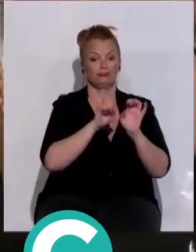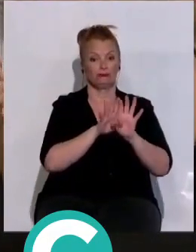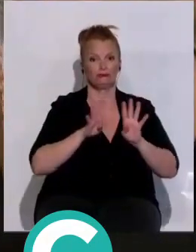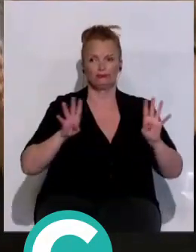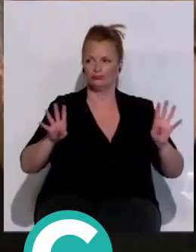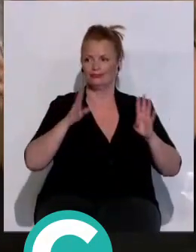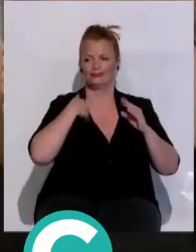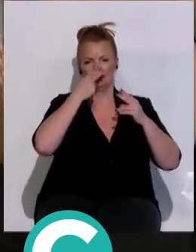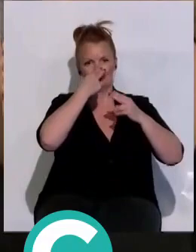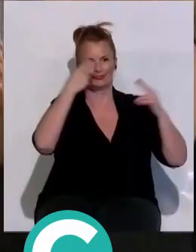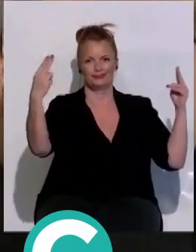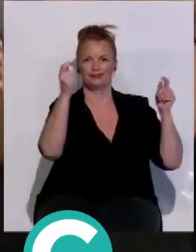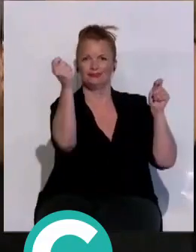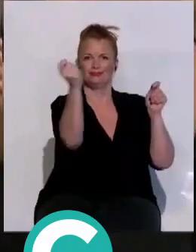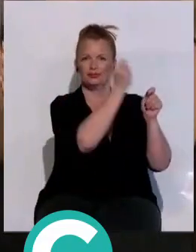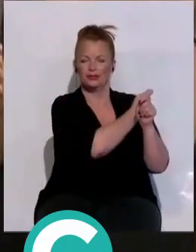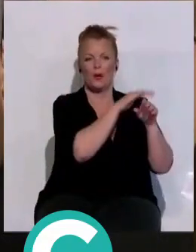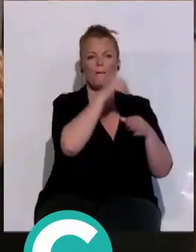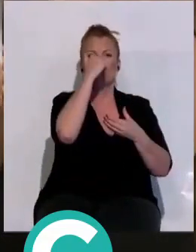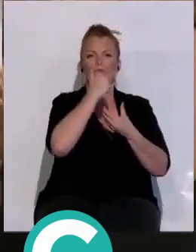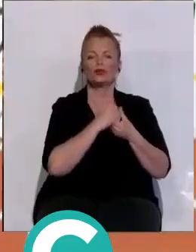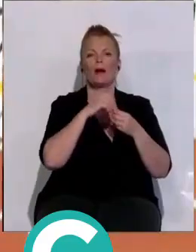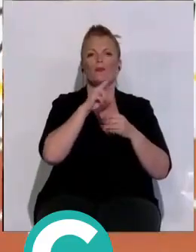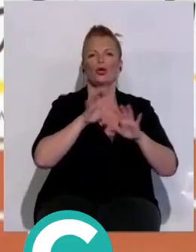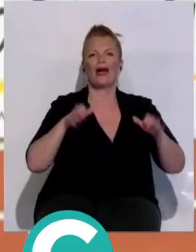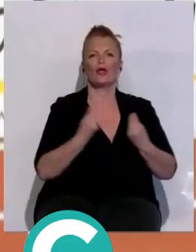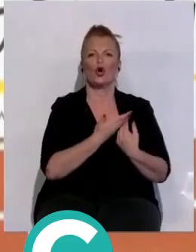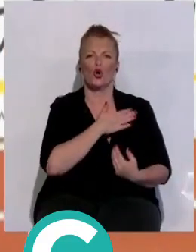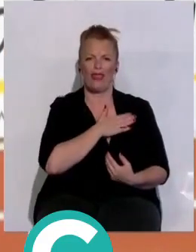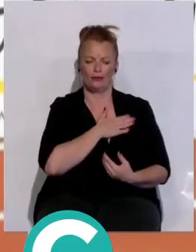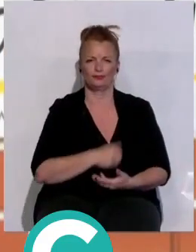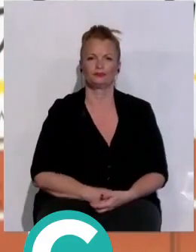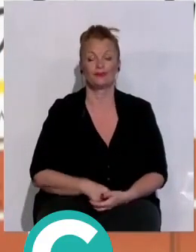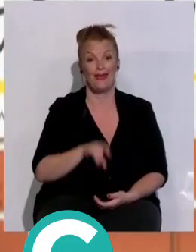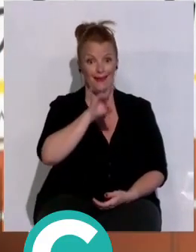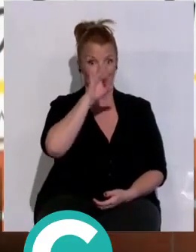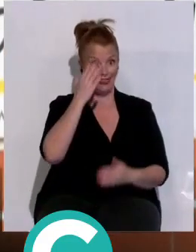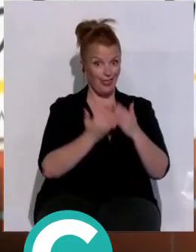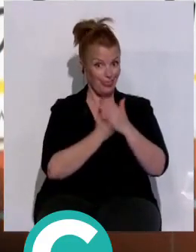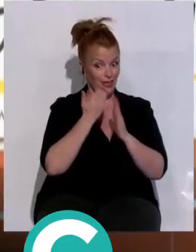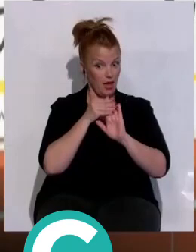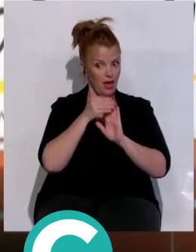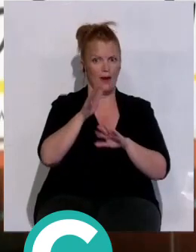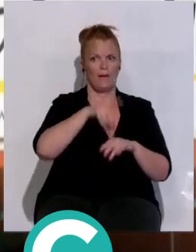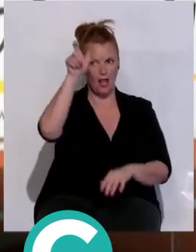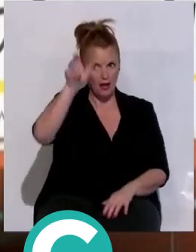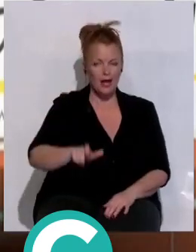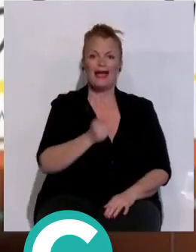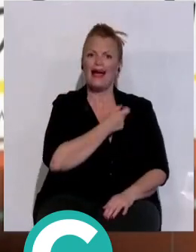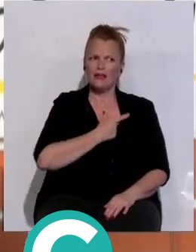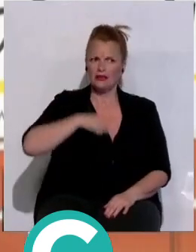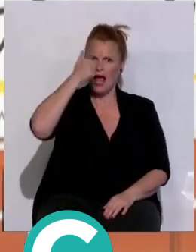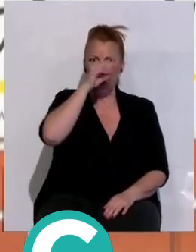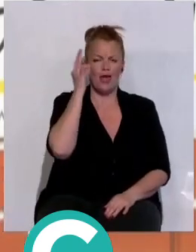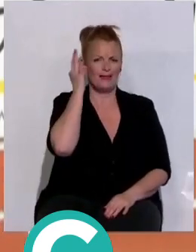de la formación con el lema Vota por Cádiz con corazón. Porque tenemos 15 días para que el gaditano sepa de que Cádiz